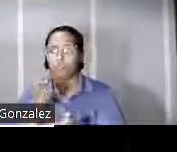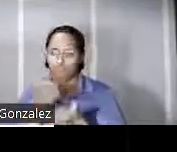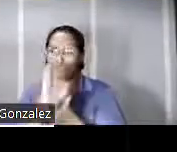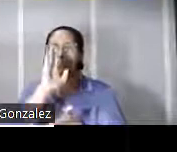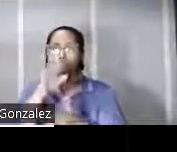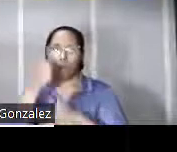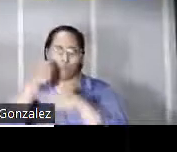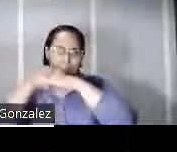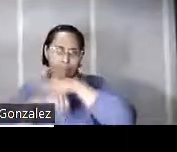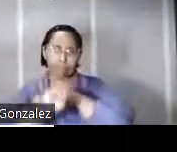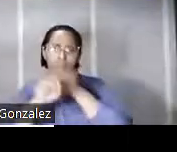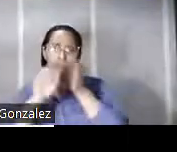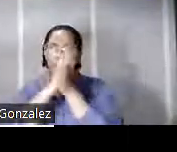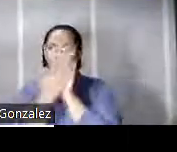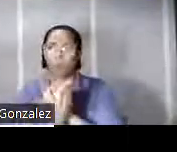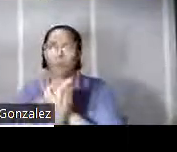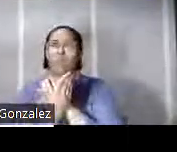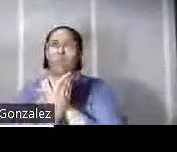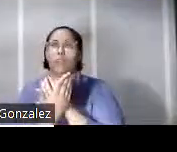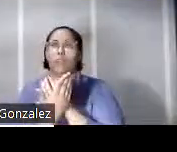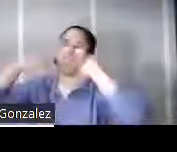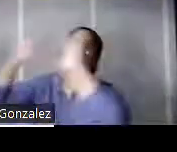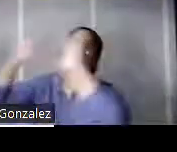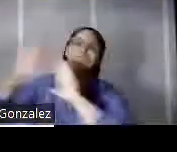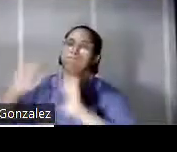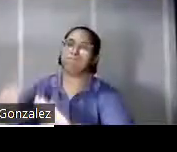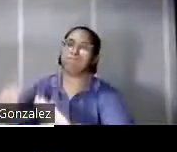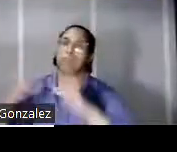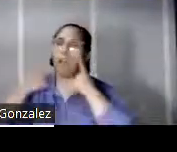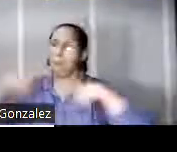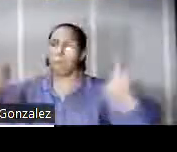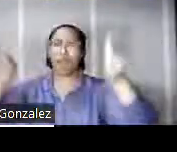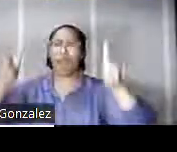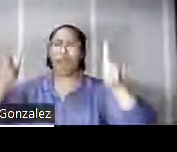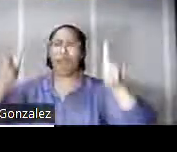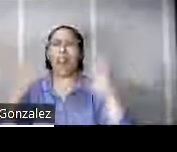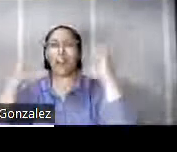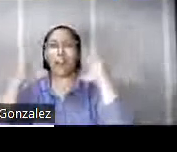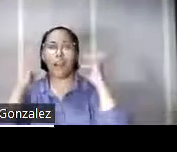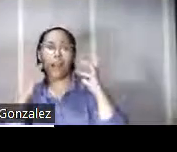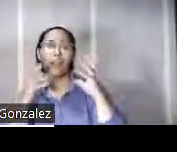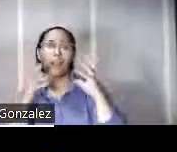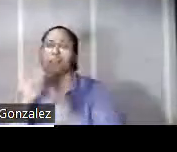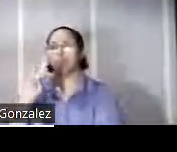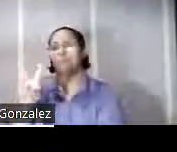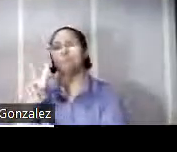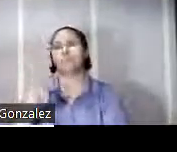saben que se convirtió en un super éxito tanto a nivel de la radio y posteriormente de la televisión